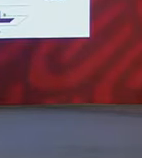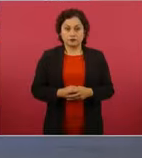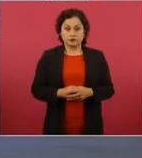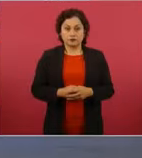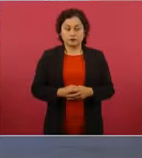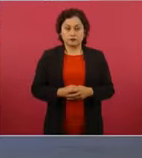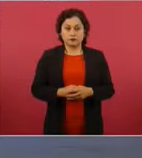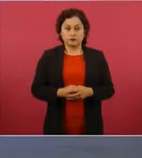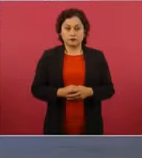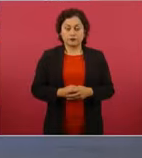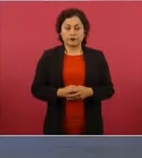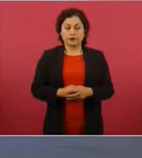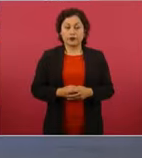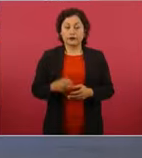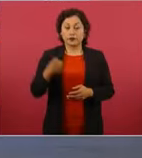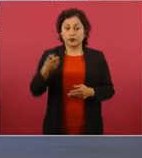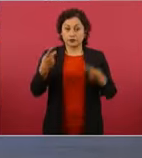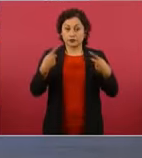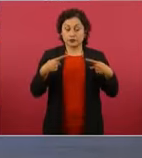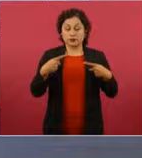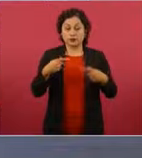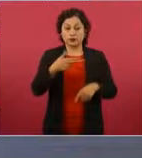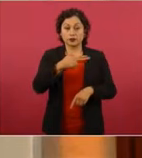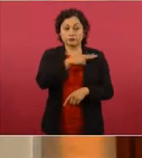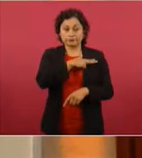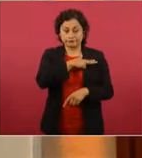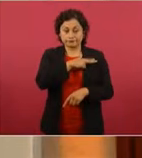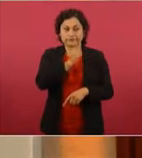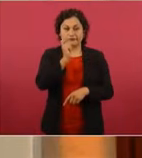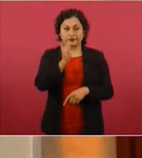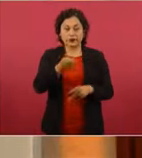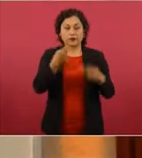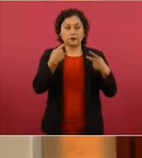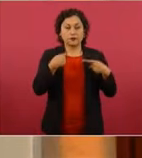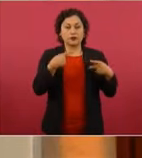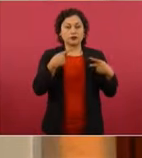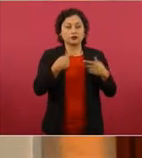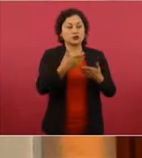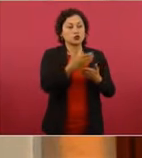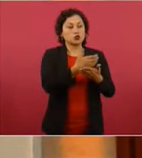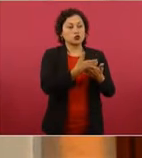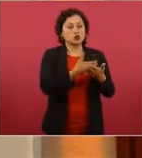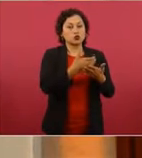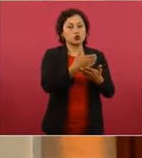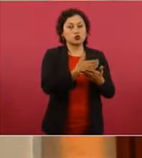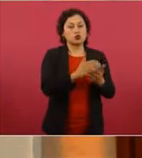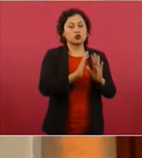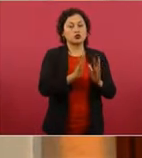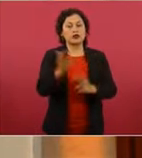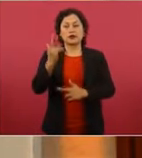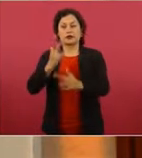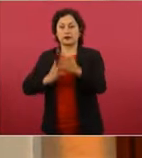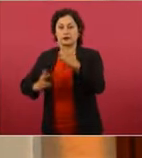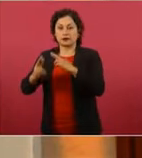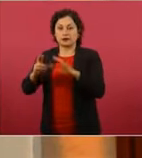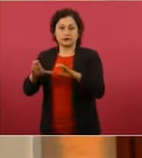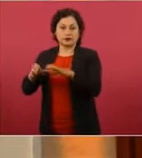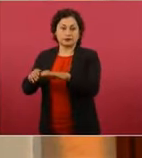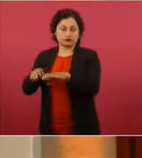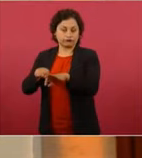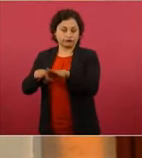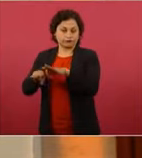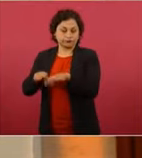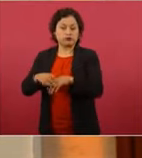que es herido y que se puede recuperar y reintegrar a las Fuerzas Armadas y personal herido que,